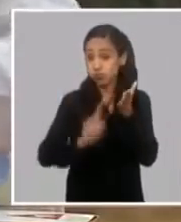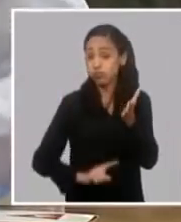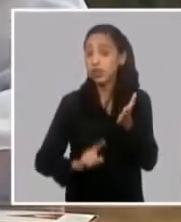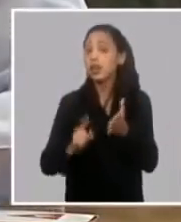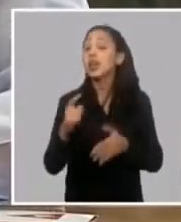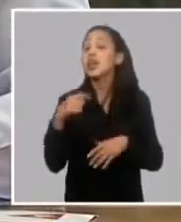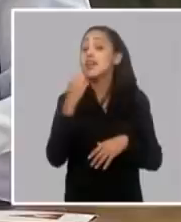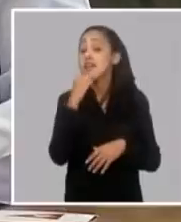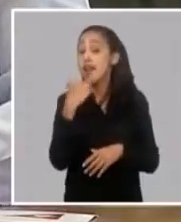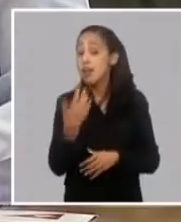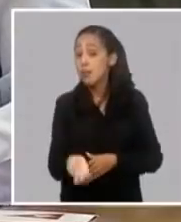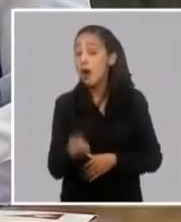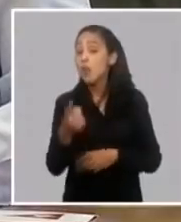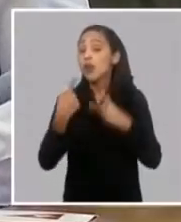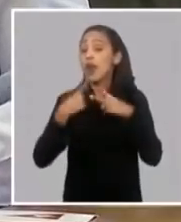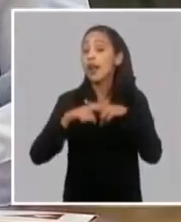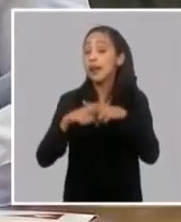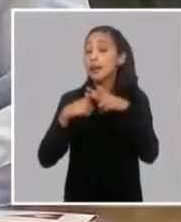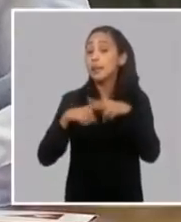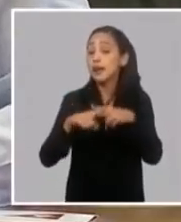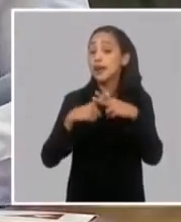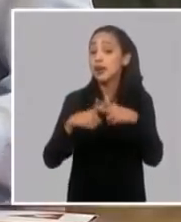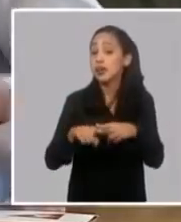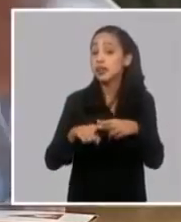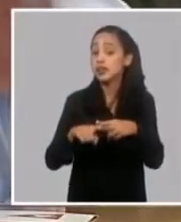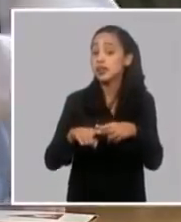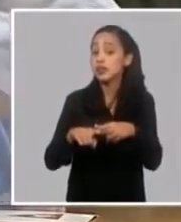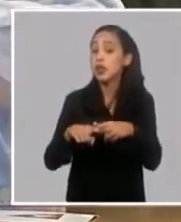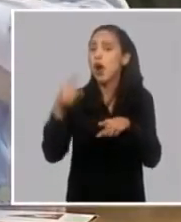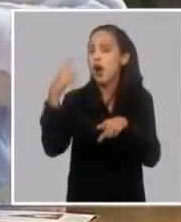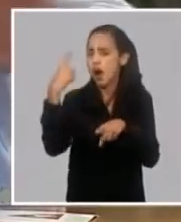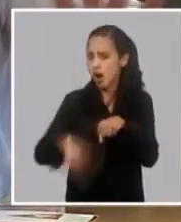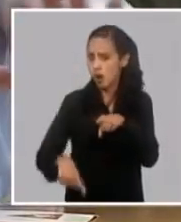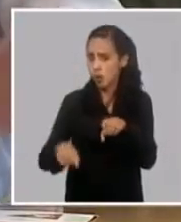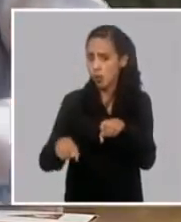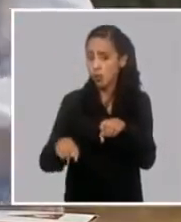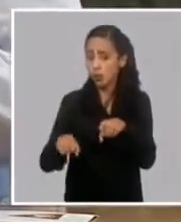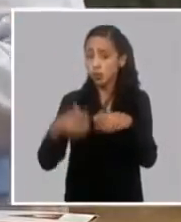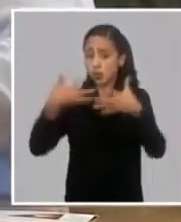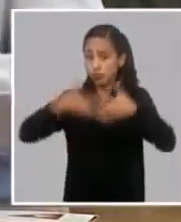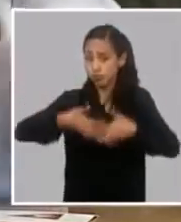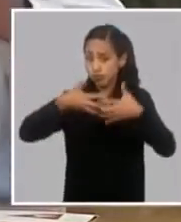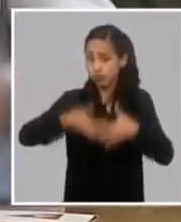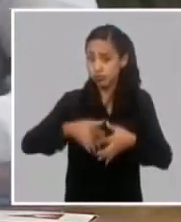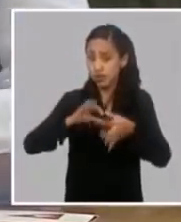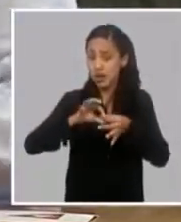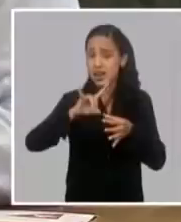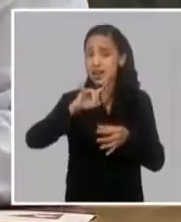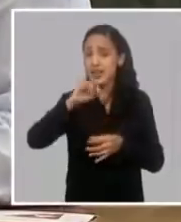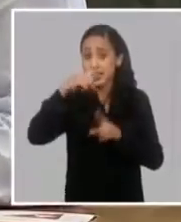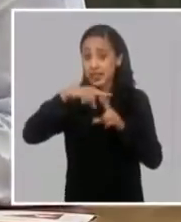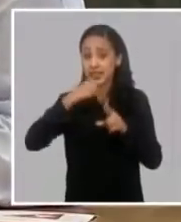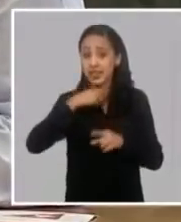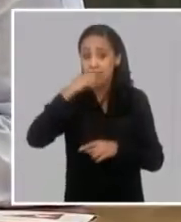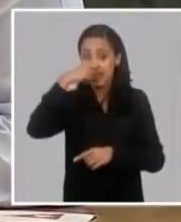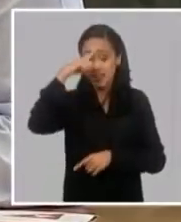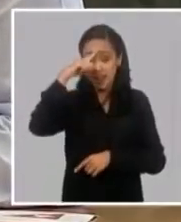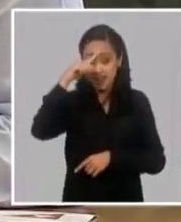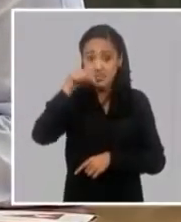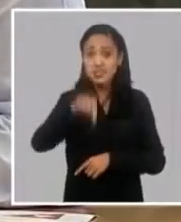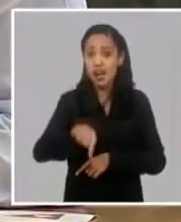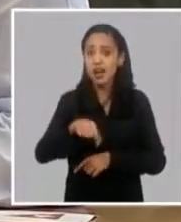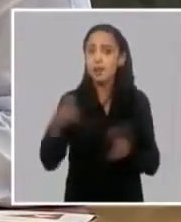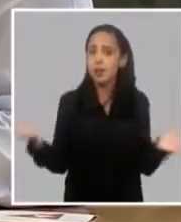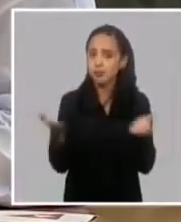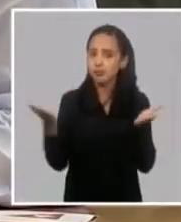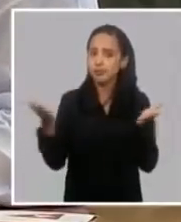y un y una reparación a las guiteras también esos son nuestros tres bloques de más generación los que dan estabilidad al país pero tenemos un